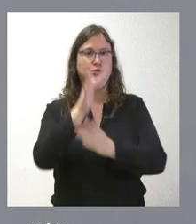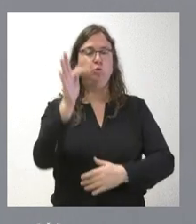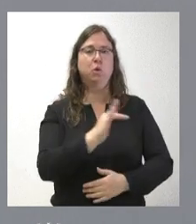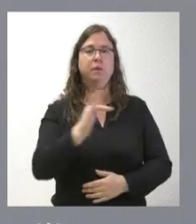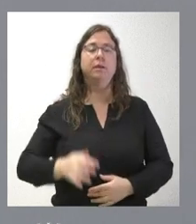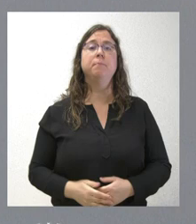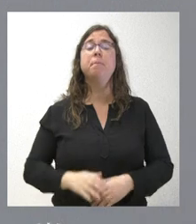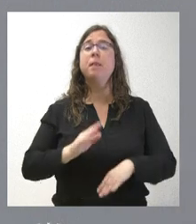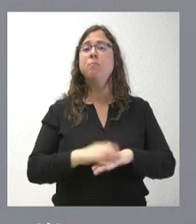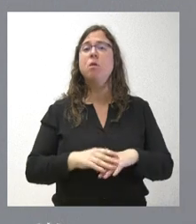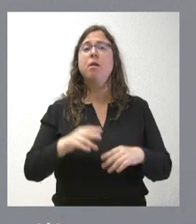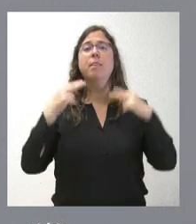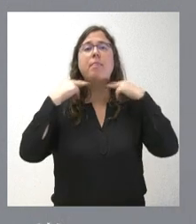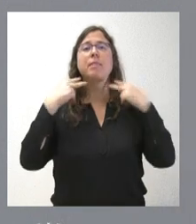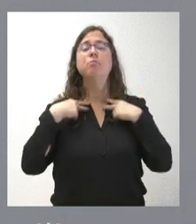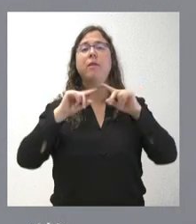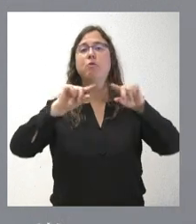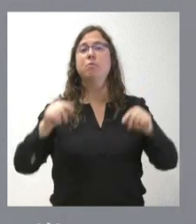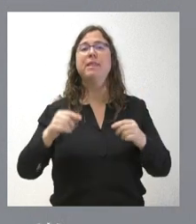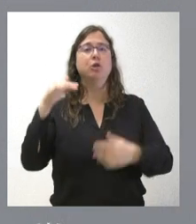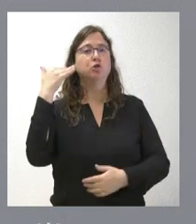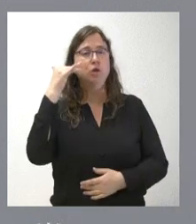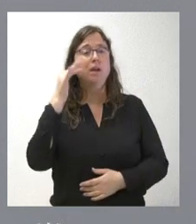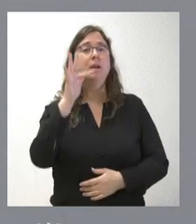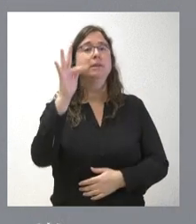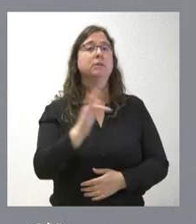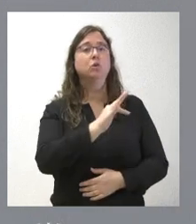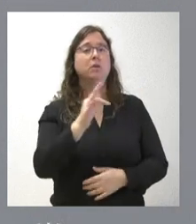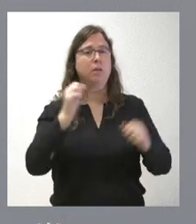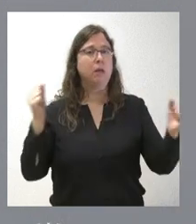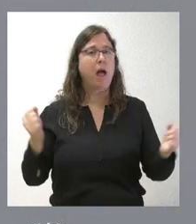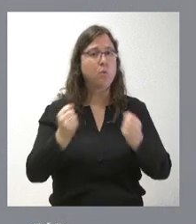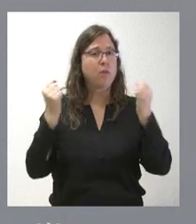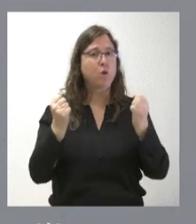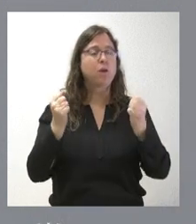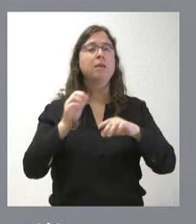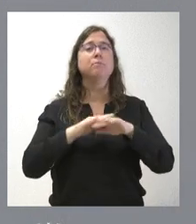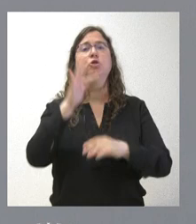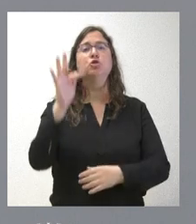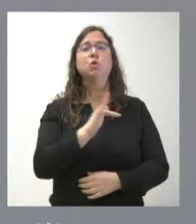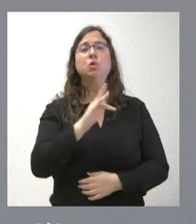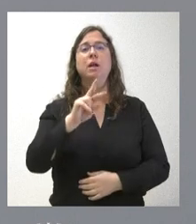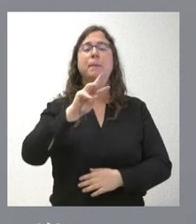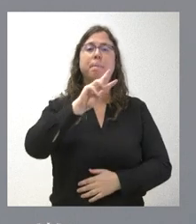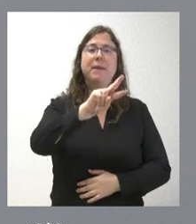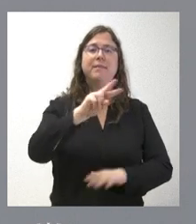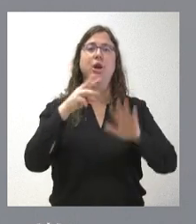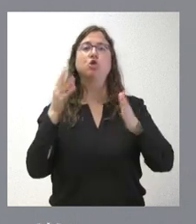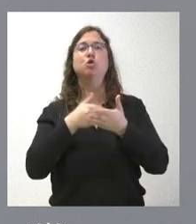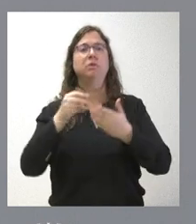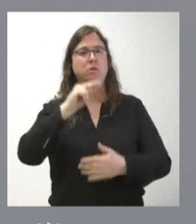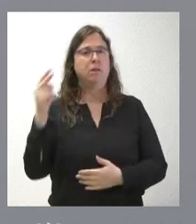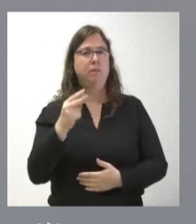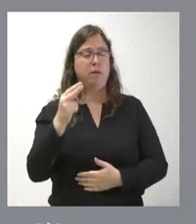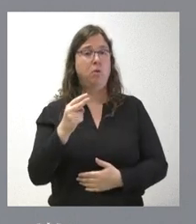Diputación Provincial de Soria hace un conjunto de actuaciones por un importe de veintiocho millones de euros durante todo el periodo,